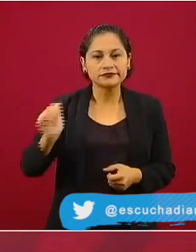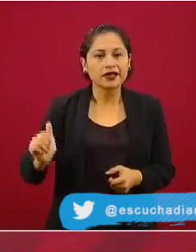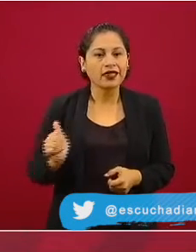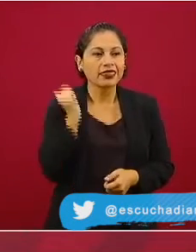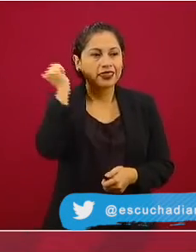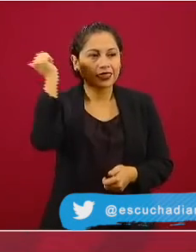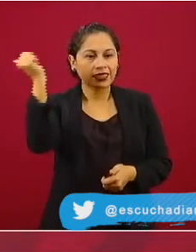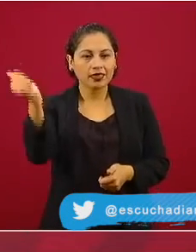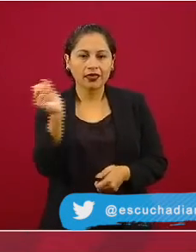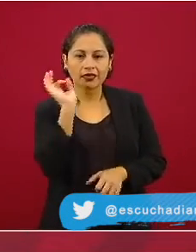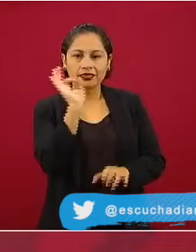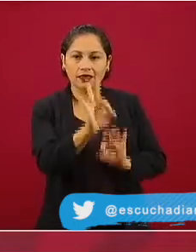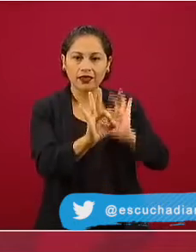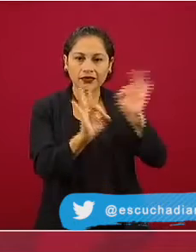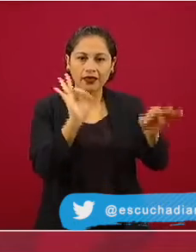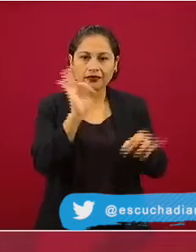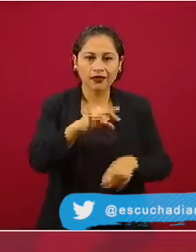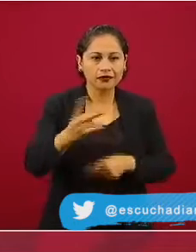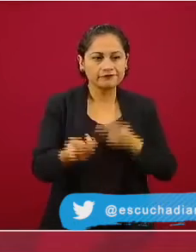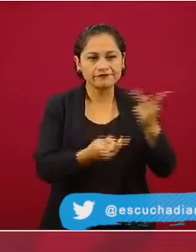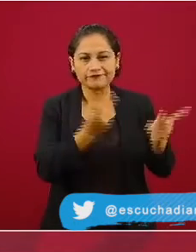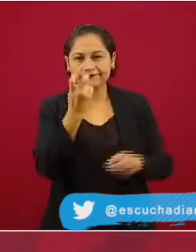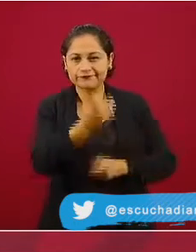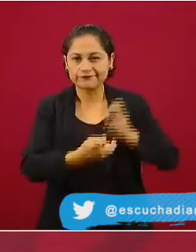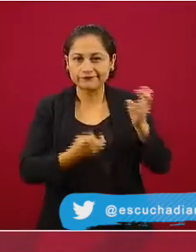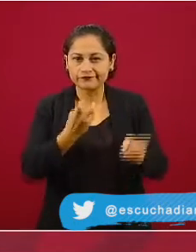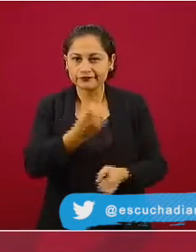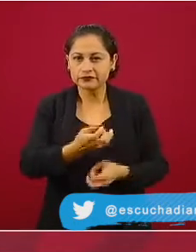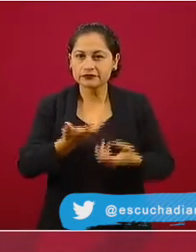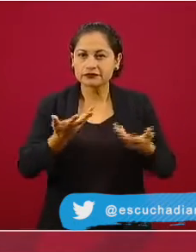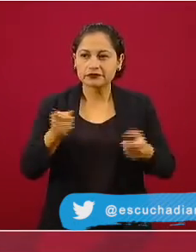y exagerar.